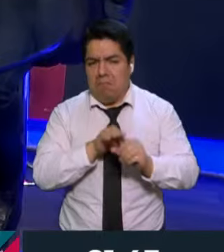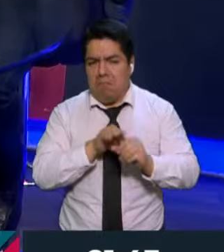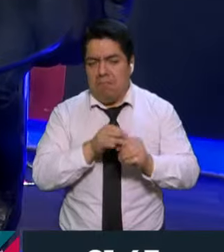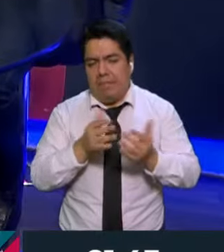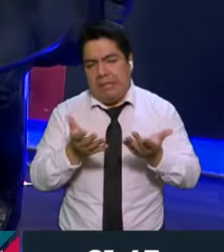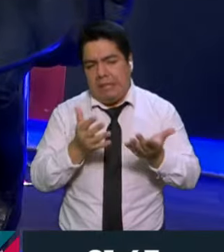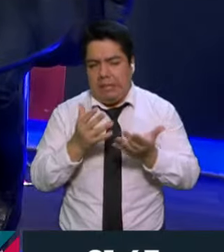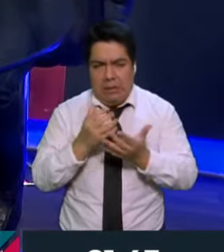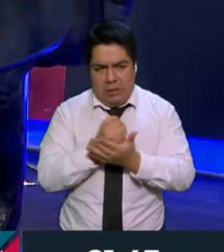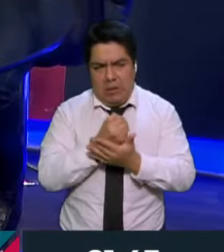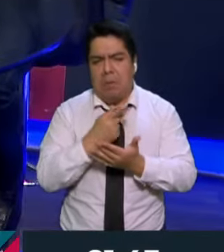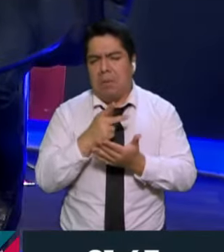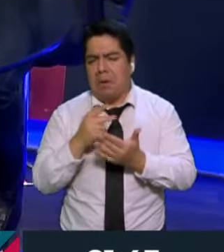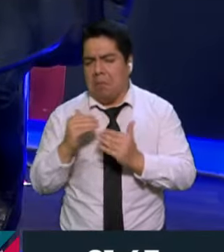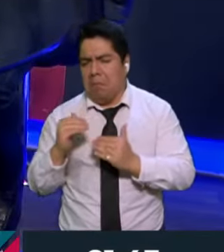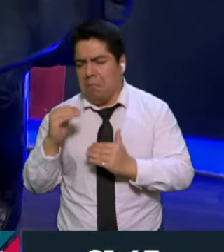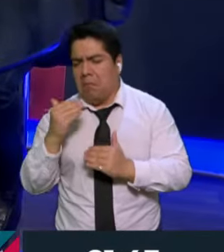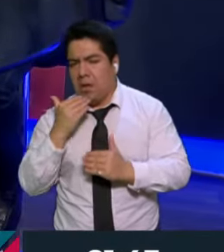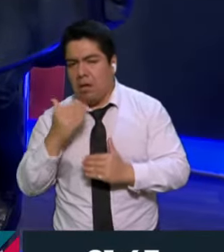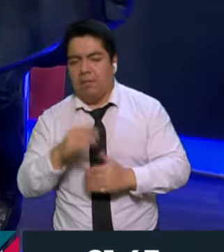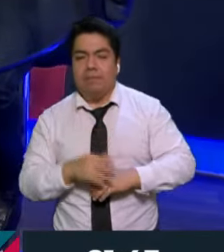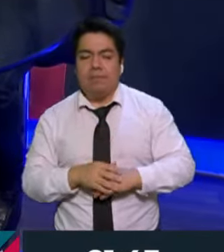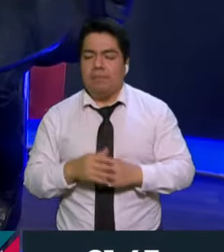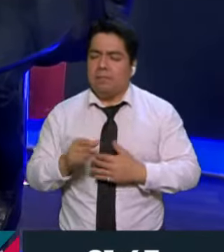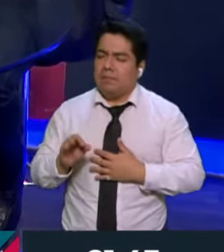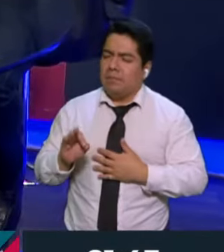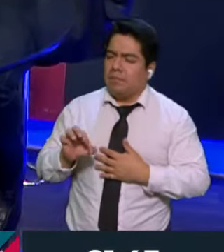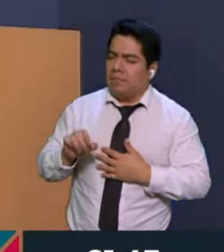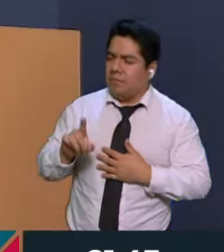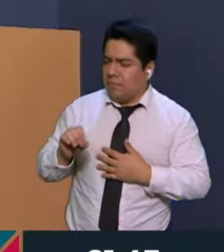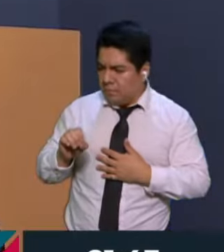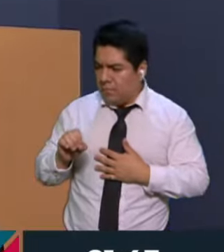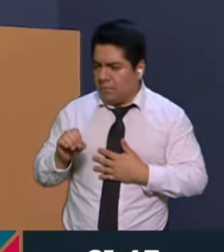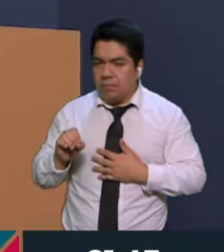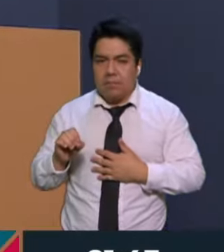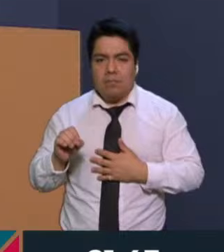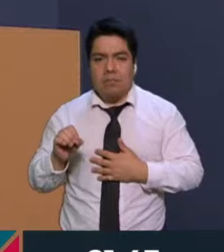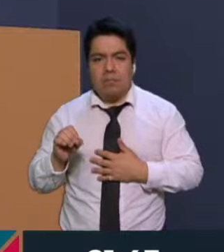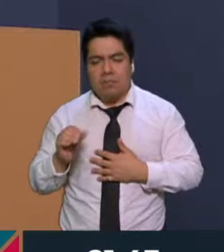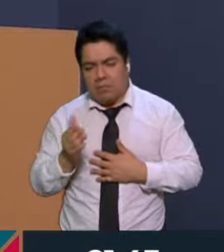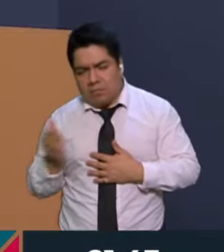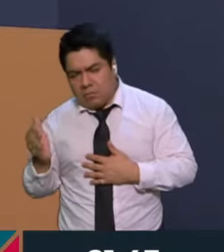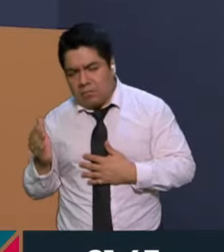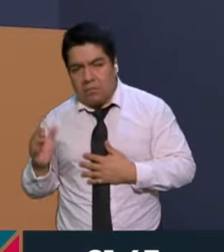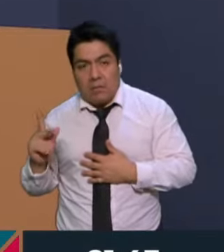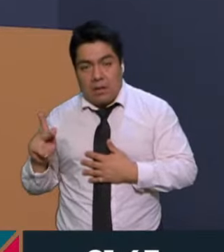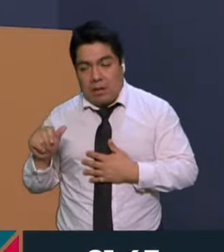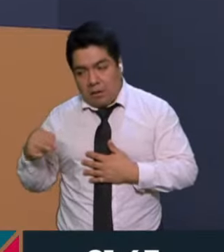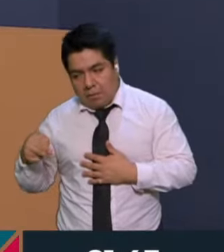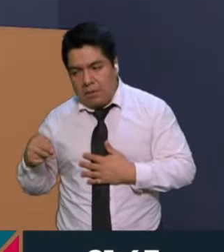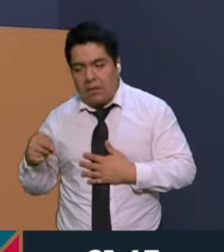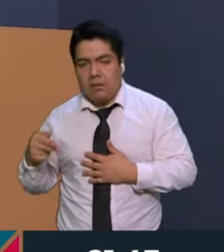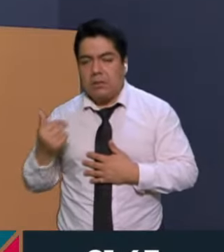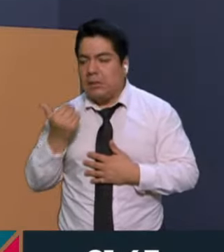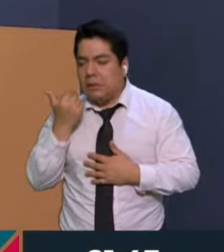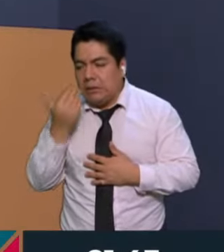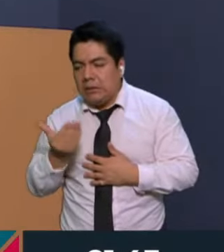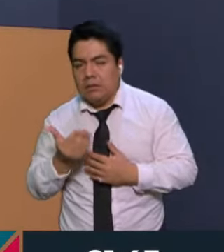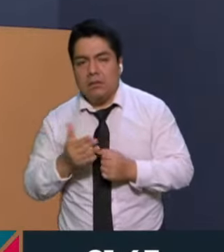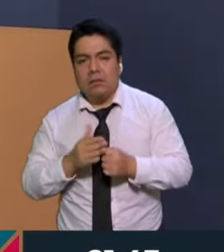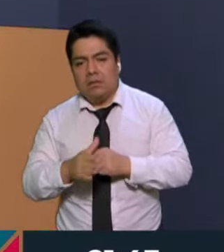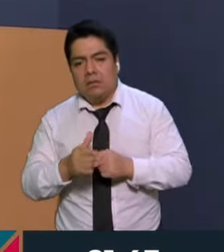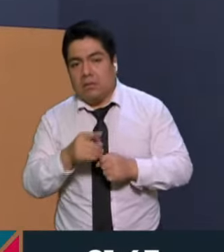fue ganador, pero que fue significativo. Ok. Federico, desde la oposición se ha dicho que lo que quieren es que en